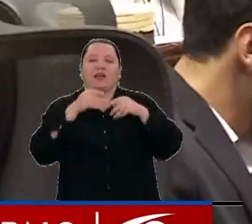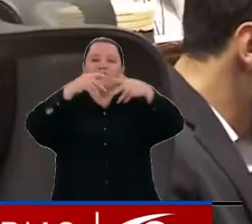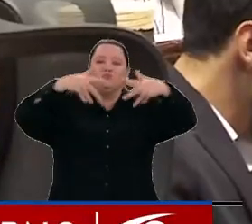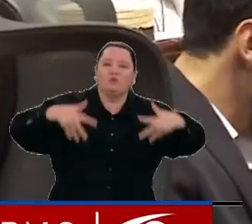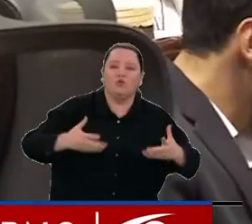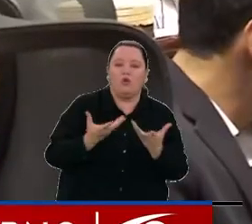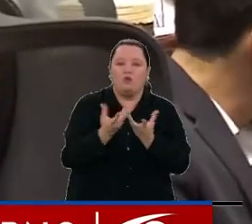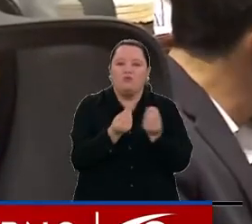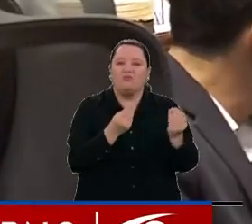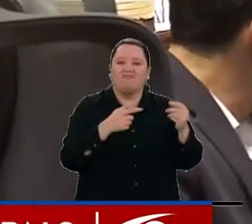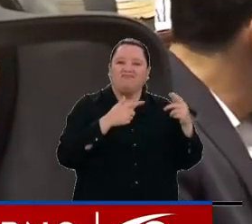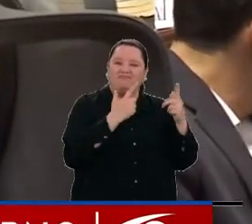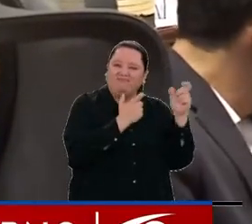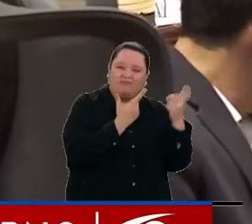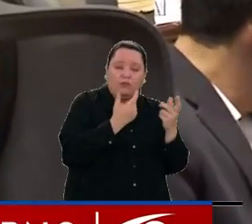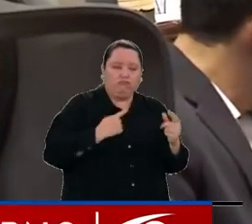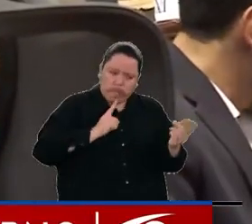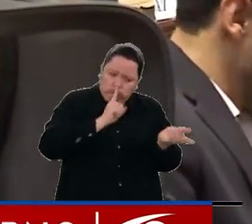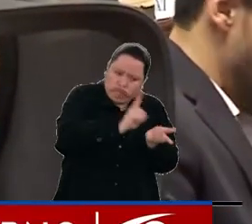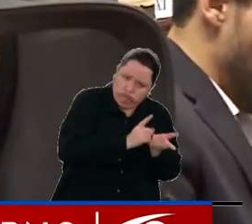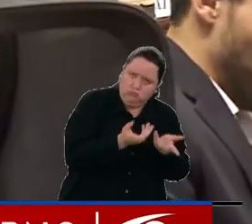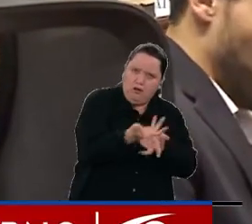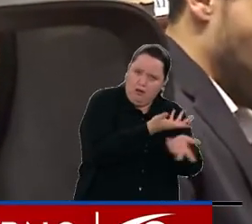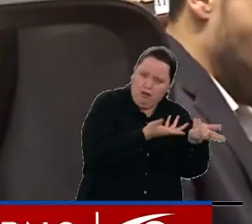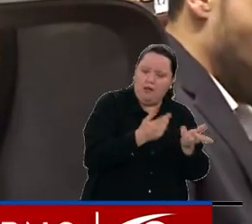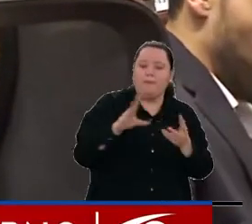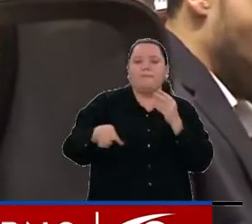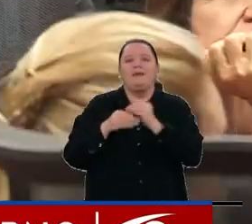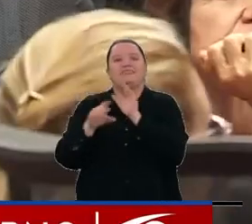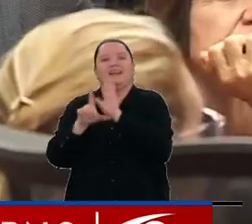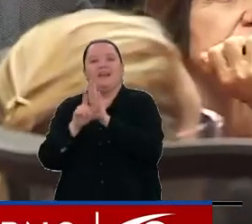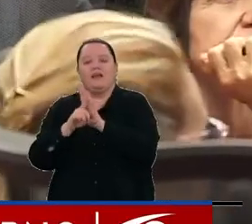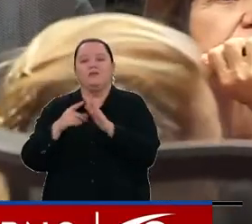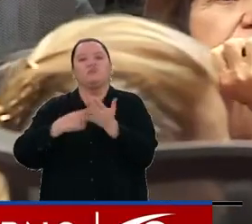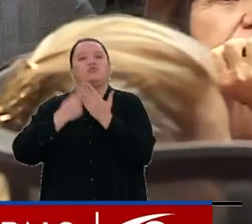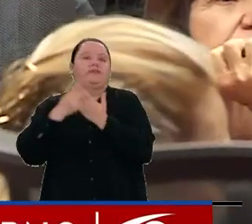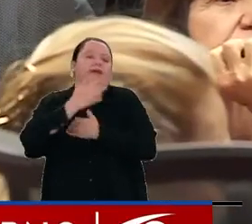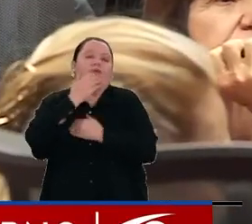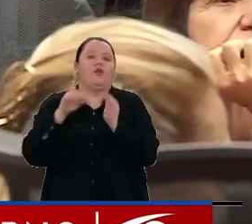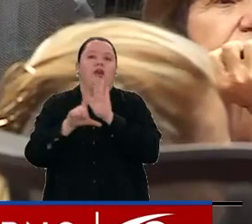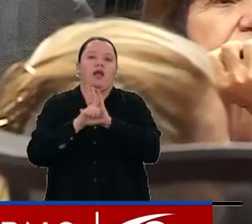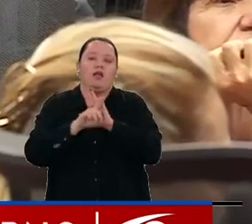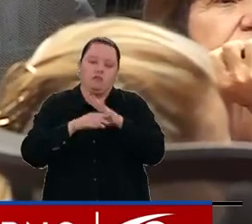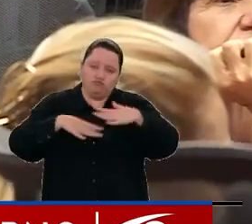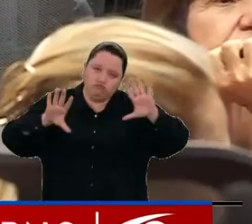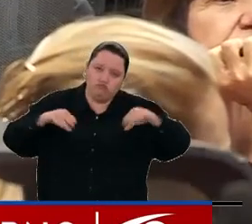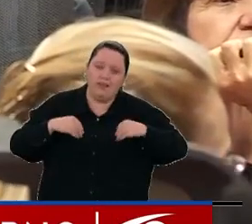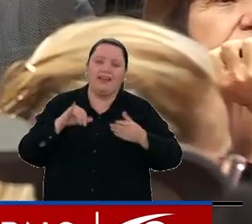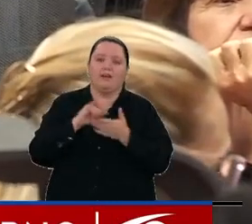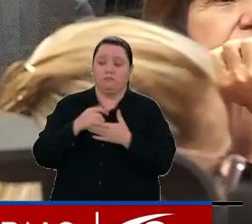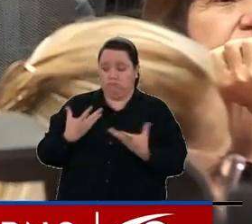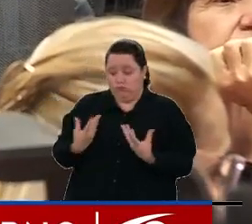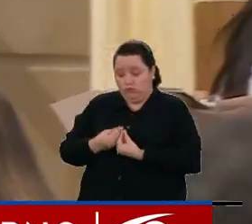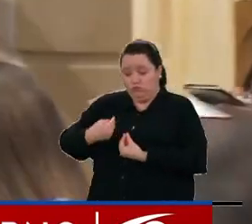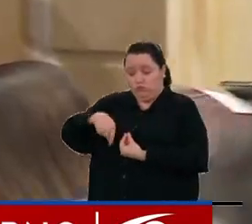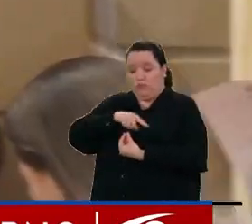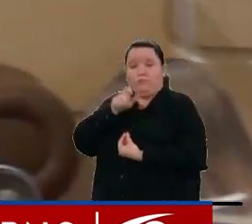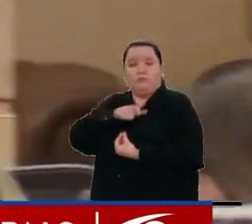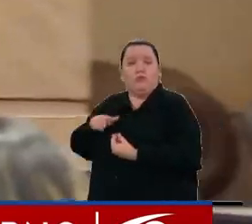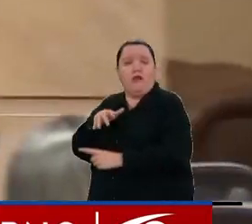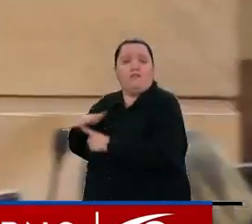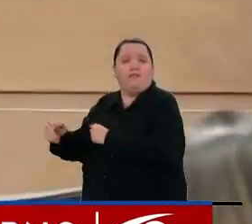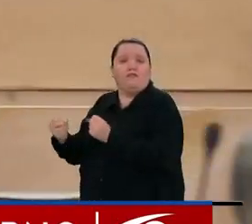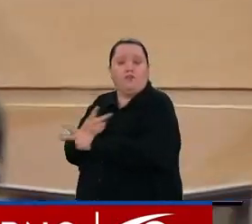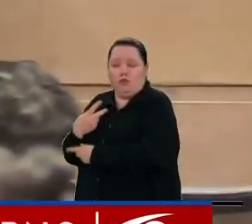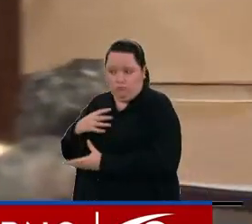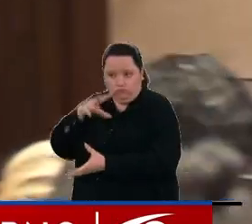armadas ilegales y en la construcción de proyectos como la ley de sometimiento, teniendo en cuenta que ellos representan las zonas afectadas por la